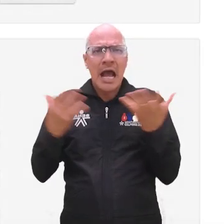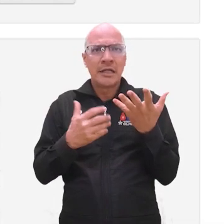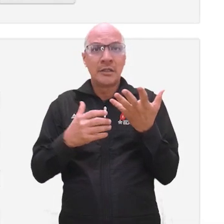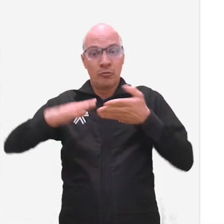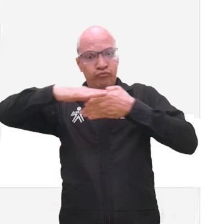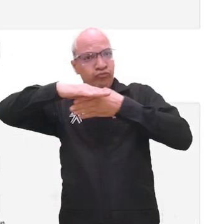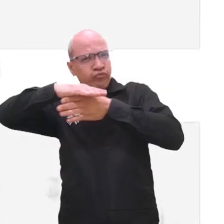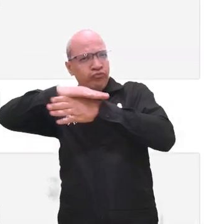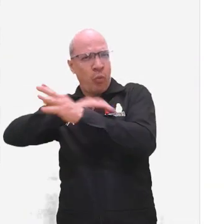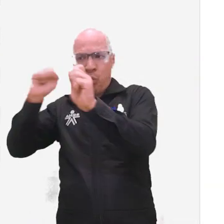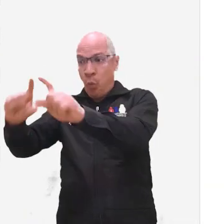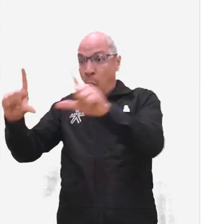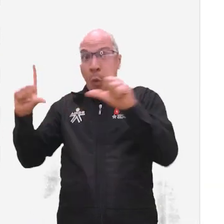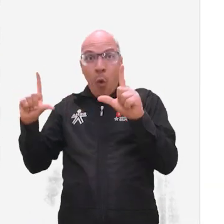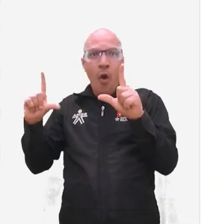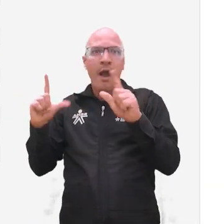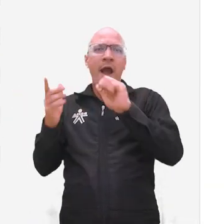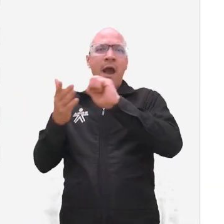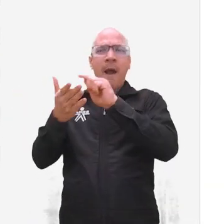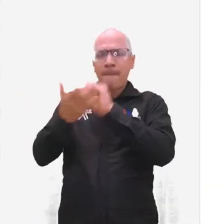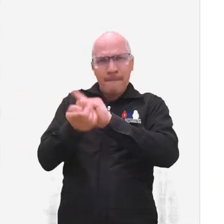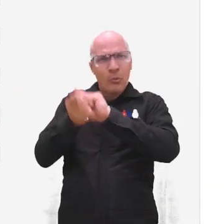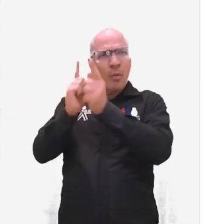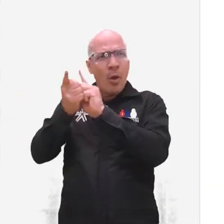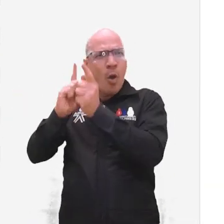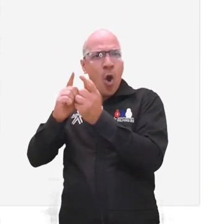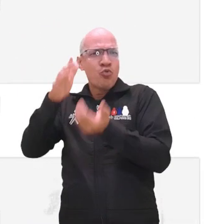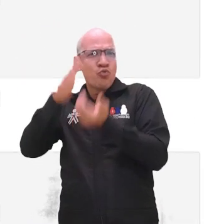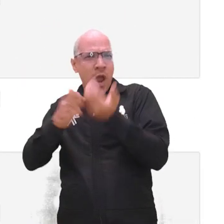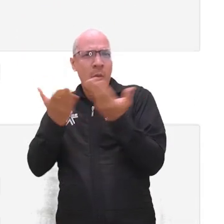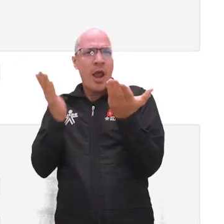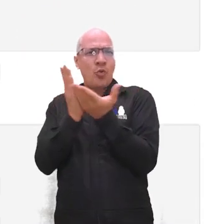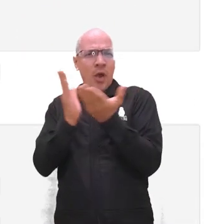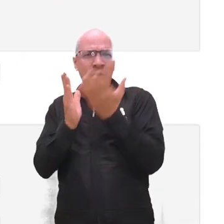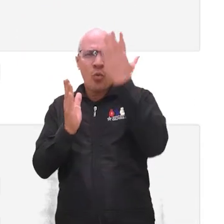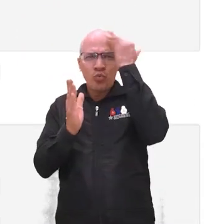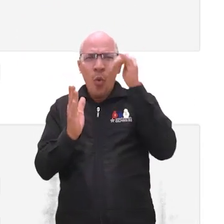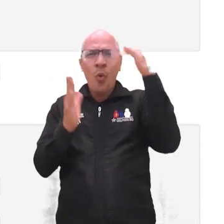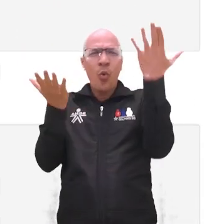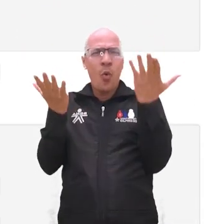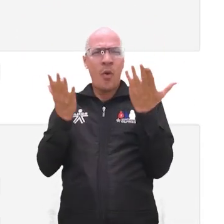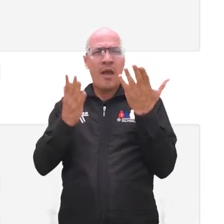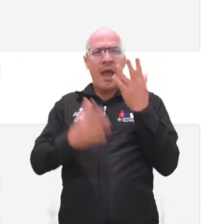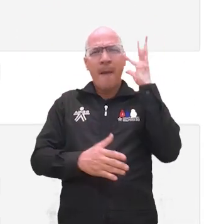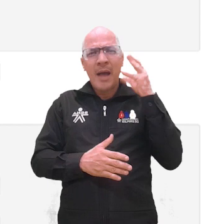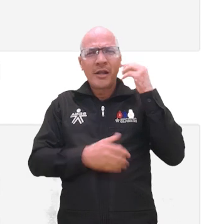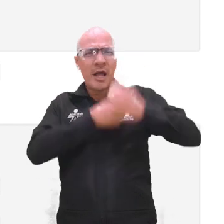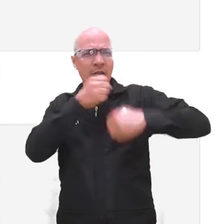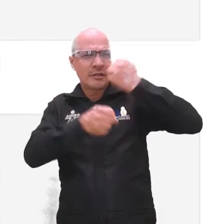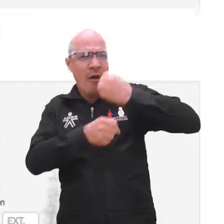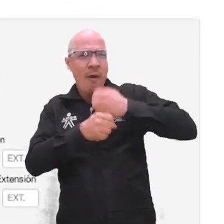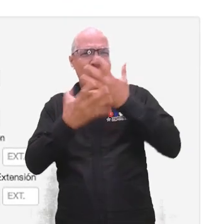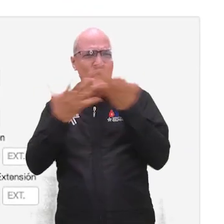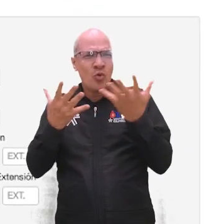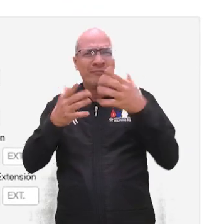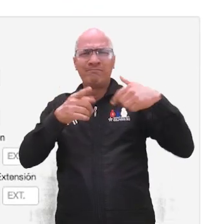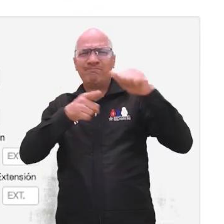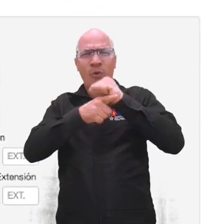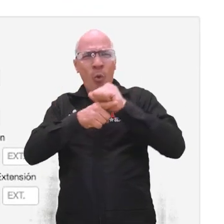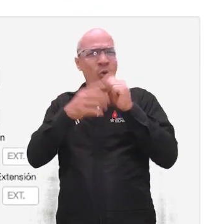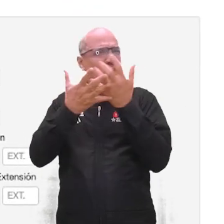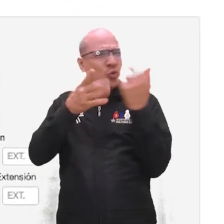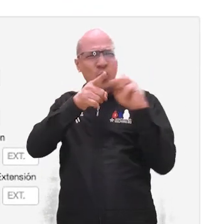sesión, debes actualizar los campos de Datos básicos, educación, idiomas, experiencia laboral,